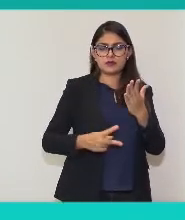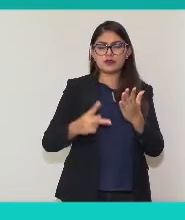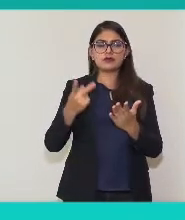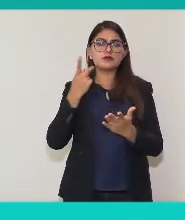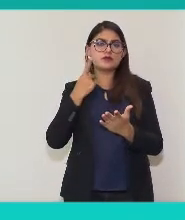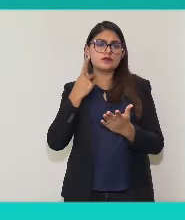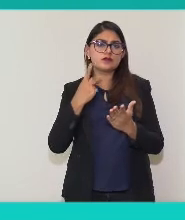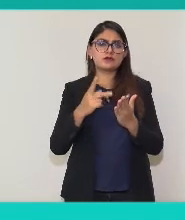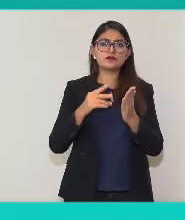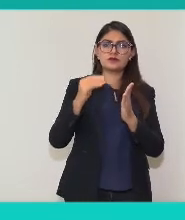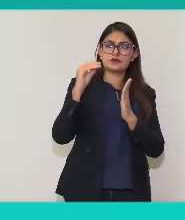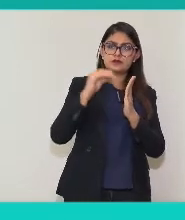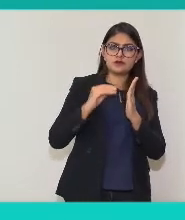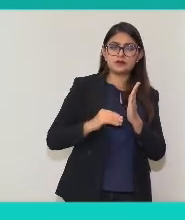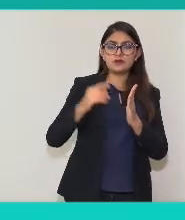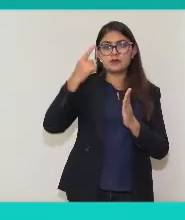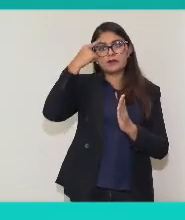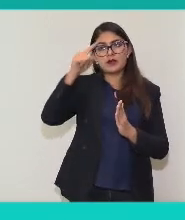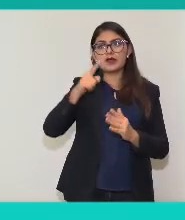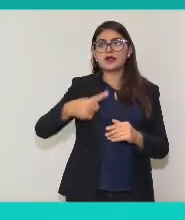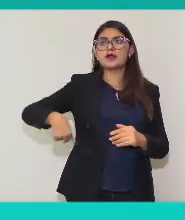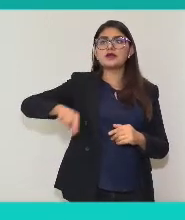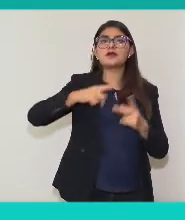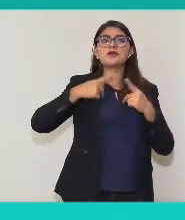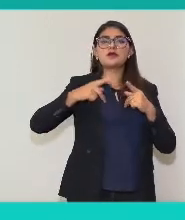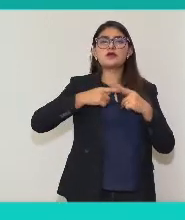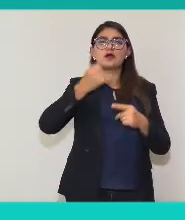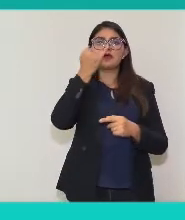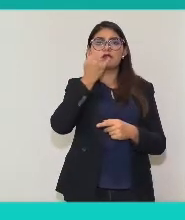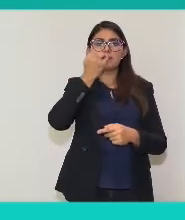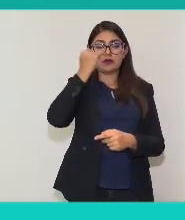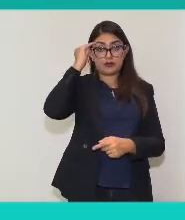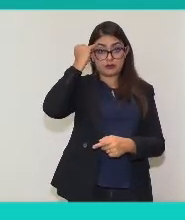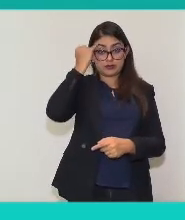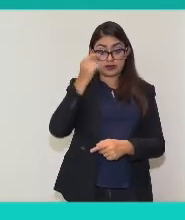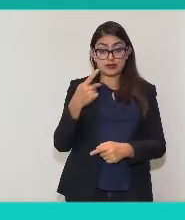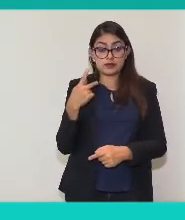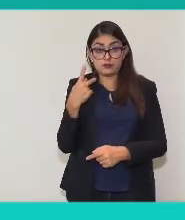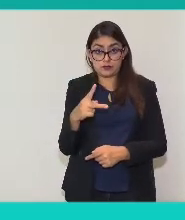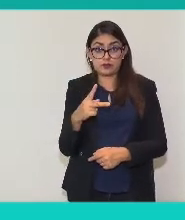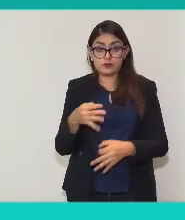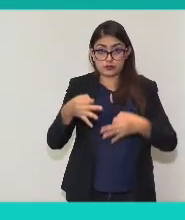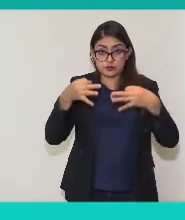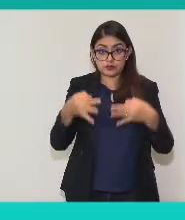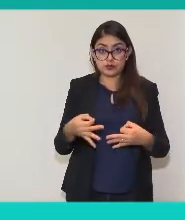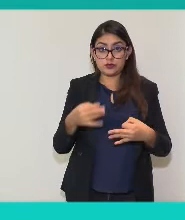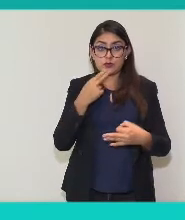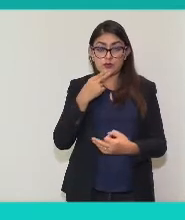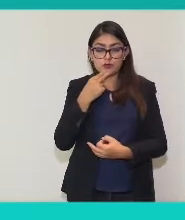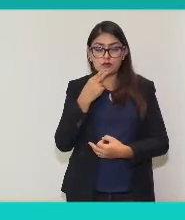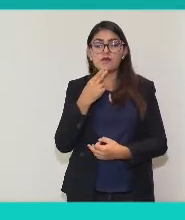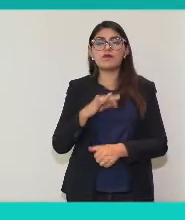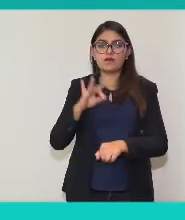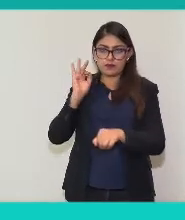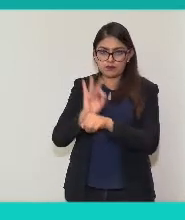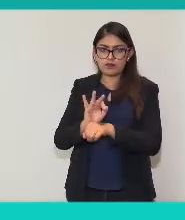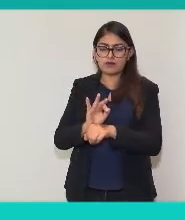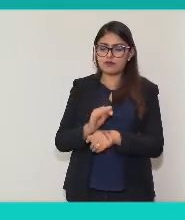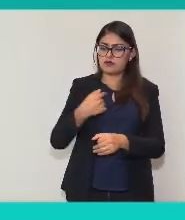beneficien a las personas hablantes de lenguas indígenas. Acciones como la que estamos llevando a cabo,